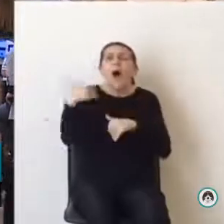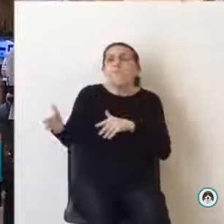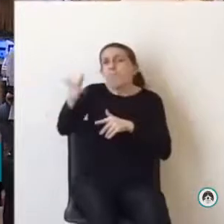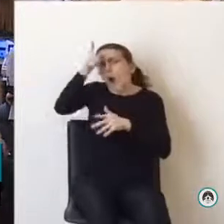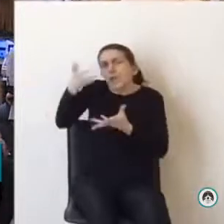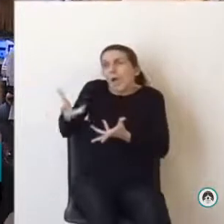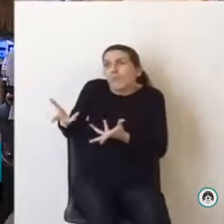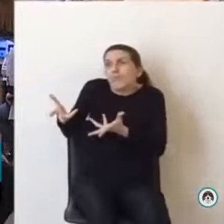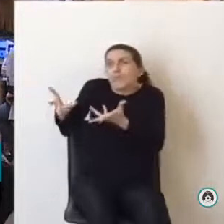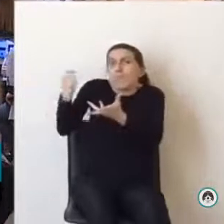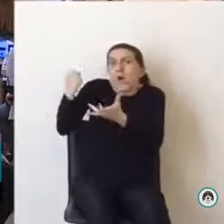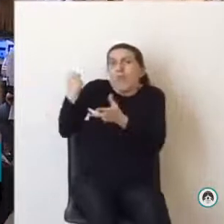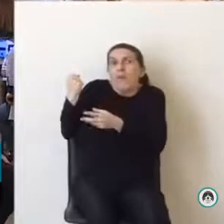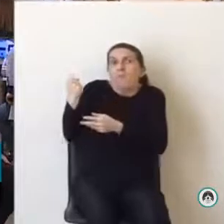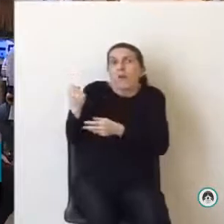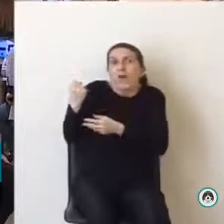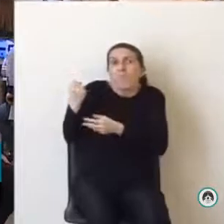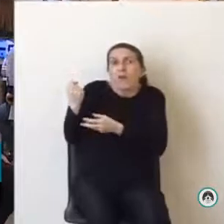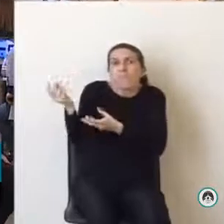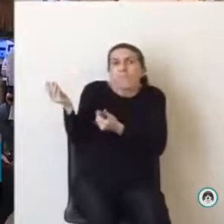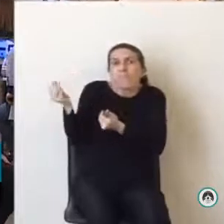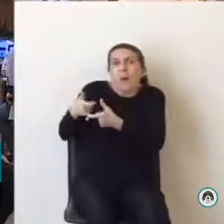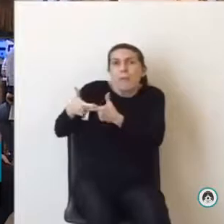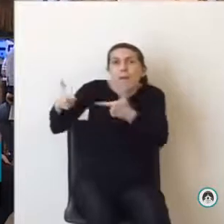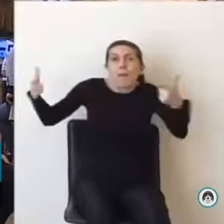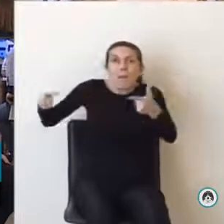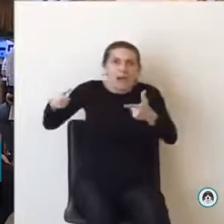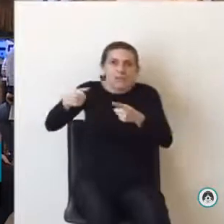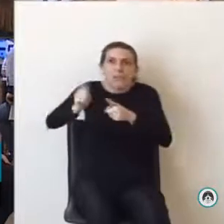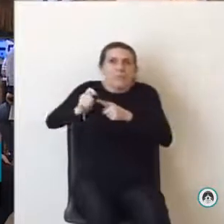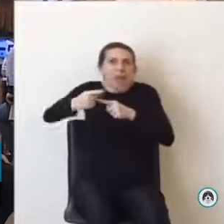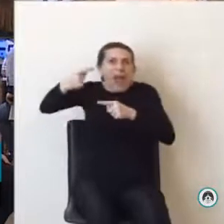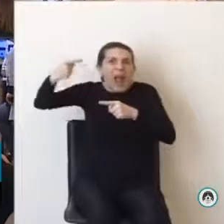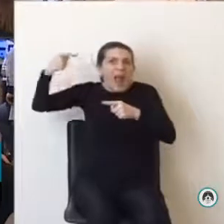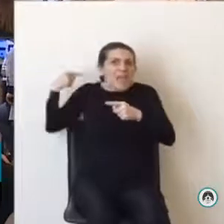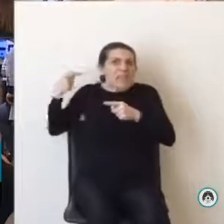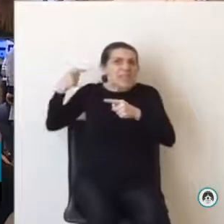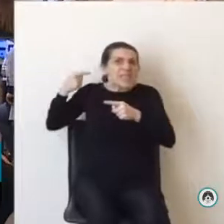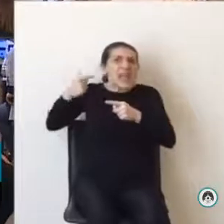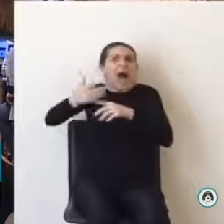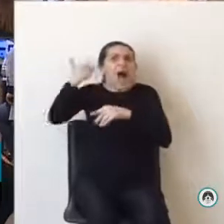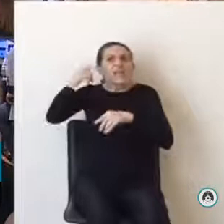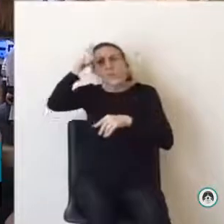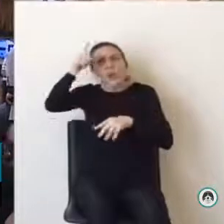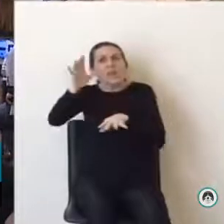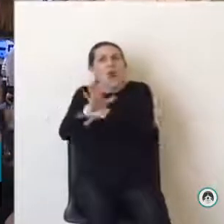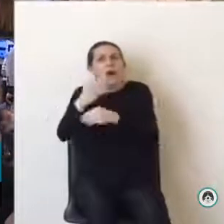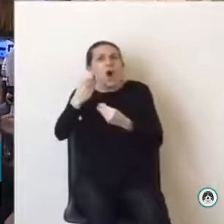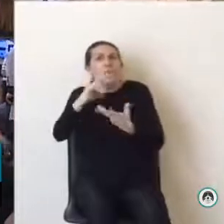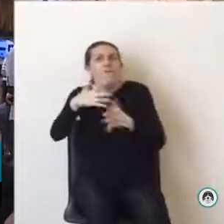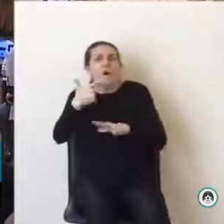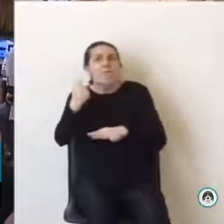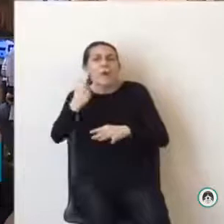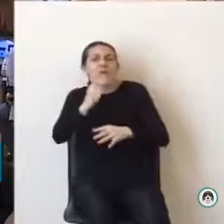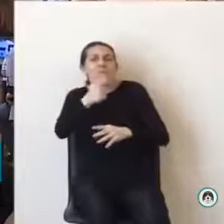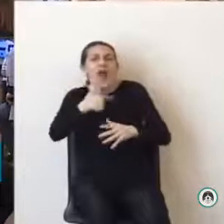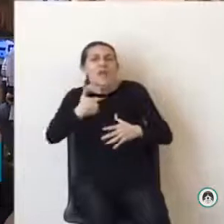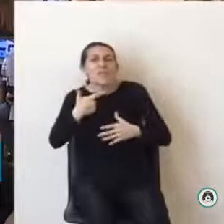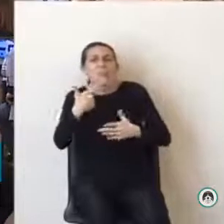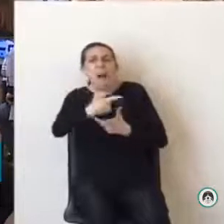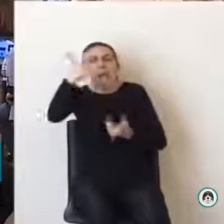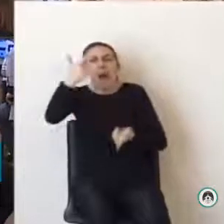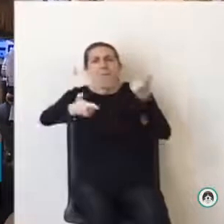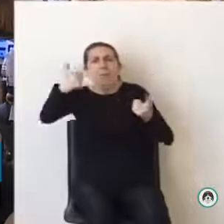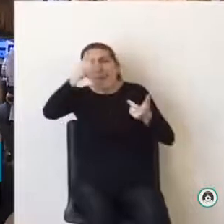policía, que venía de meses, de haber sido su política central, el gatillo fácil como política de Estado, y queremos que no